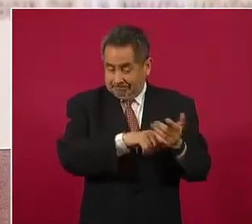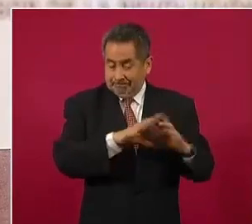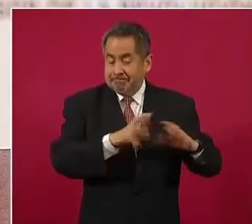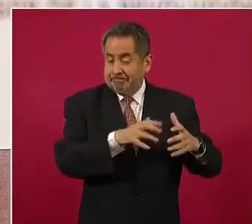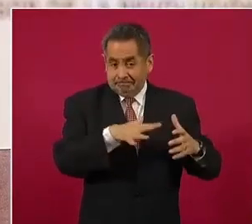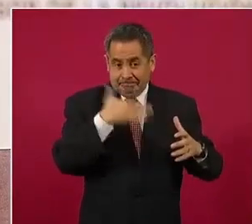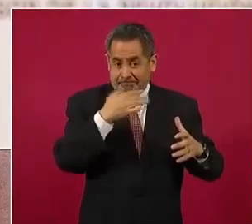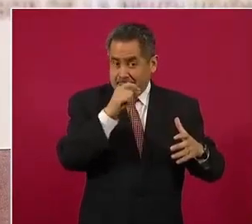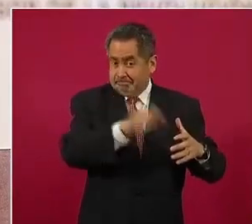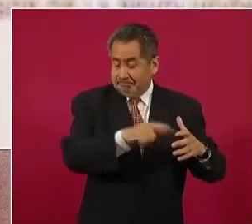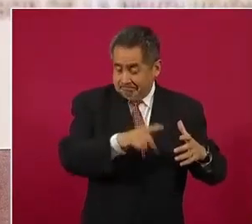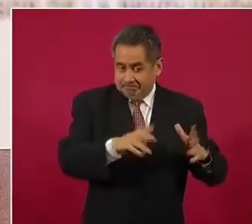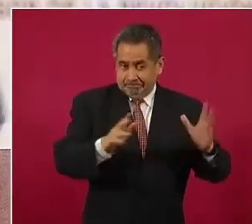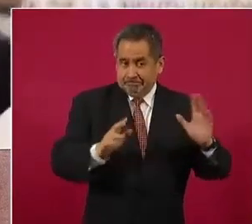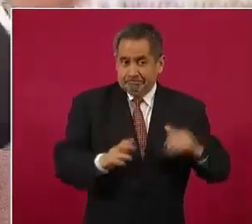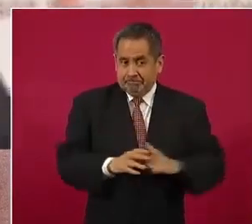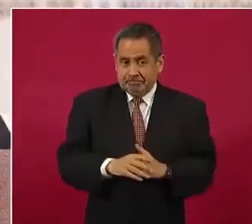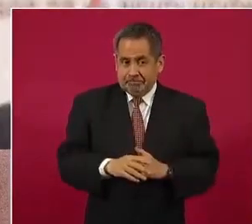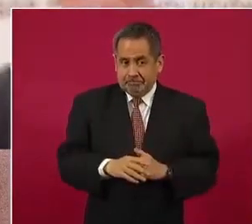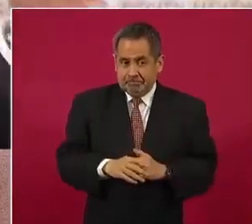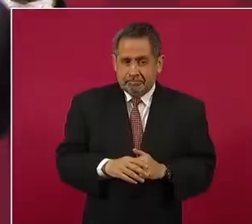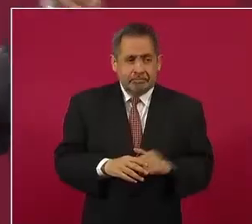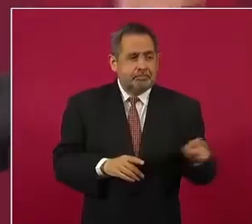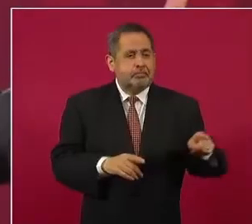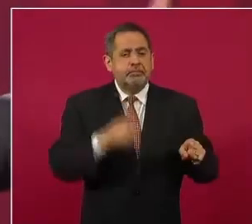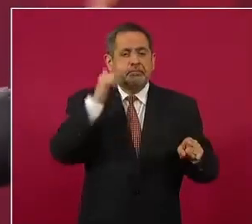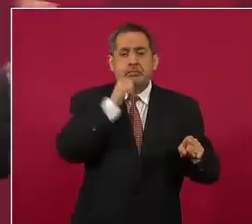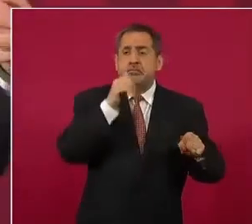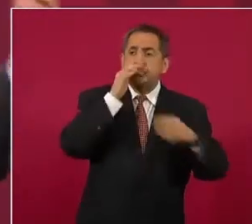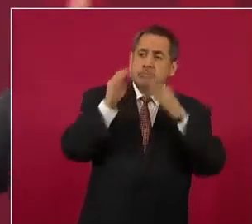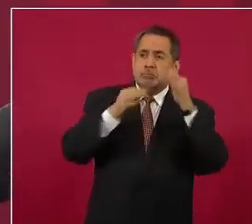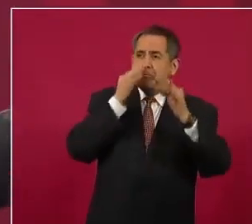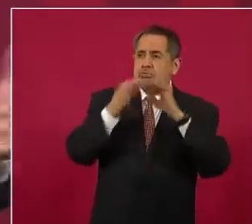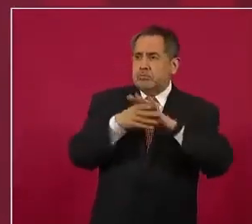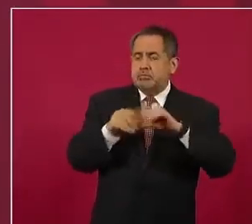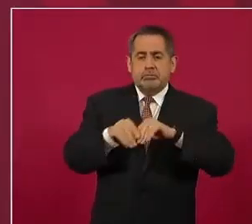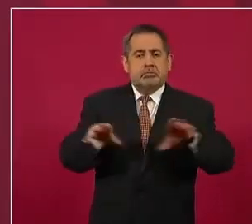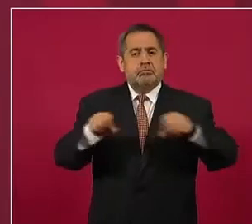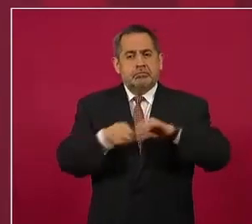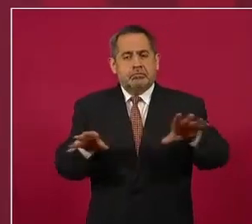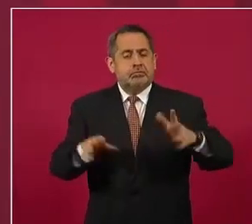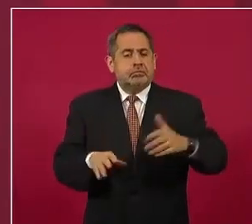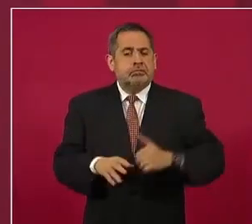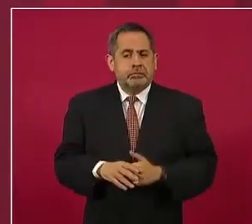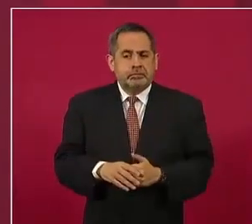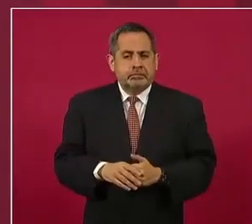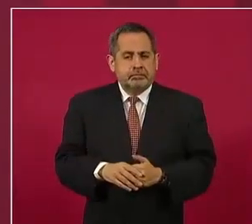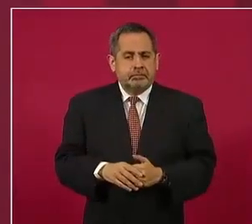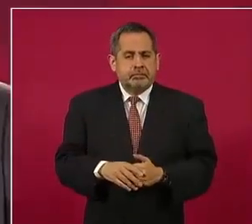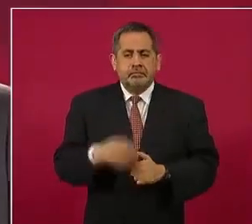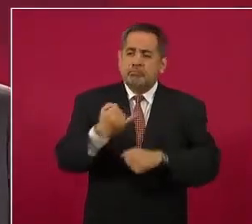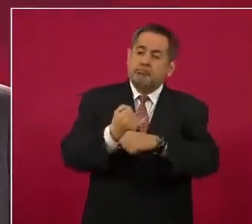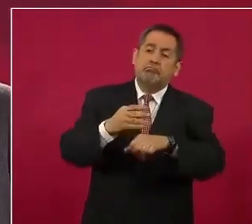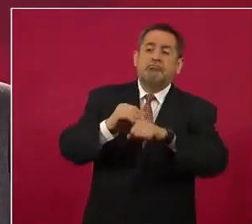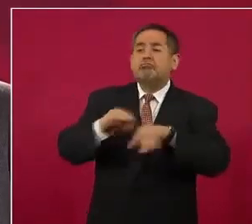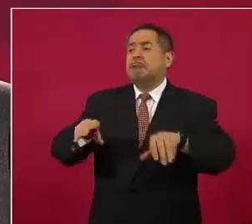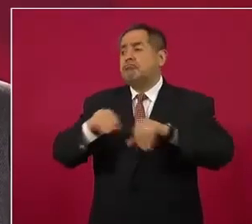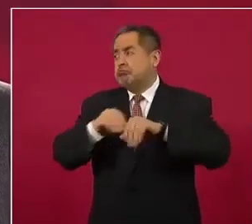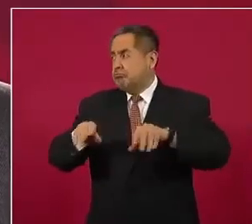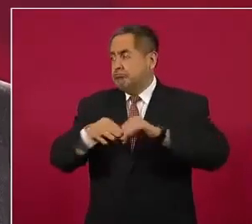que siempre sacan sus informes